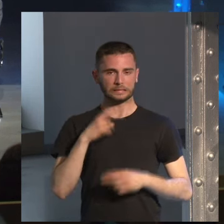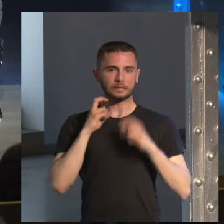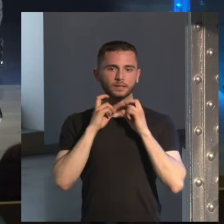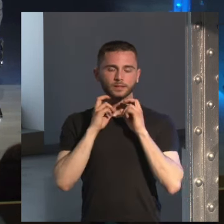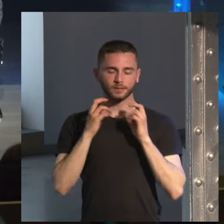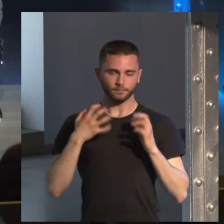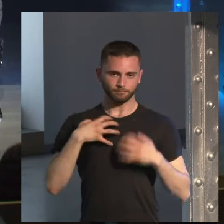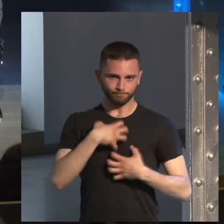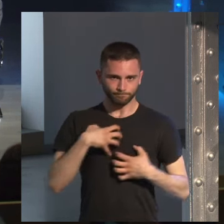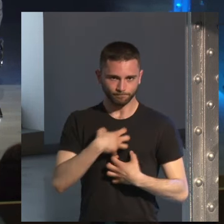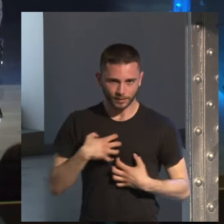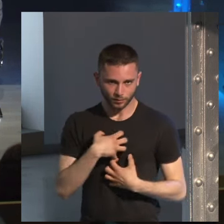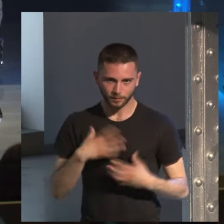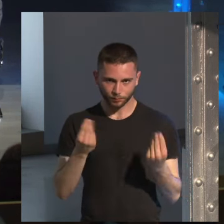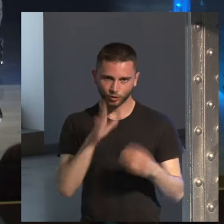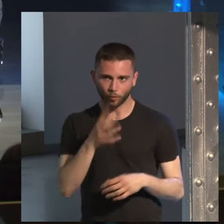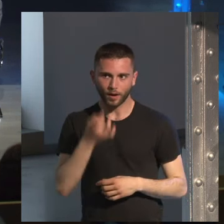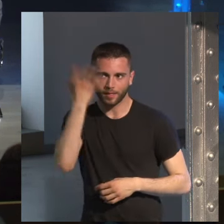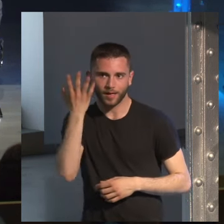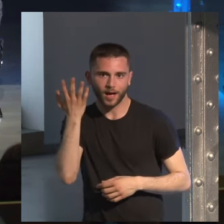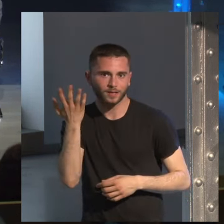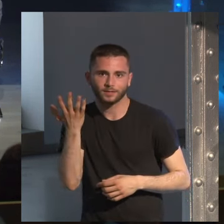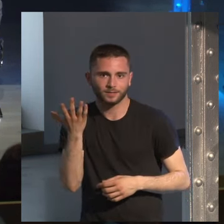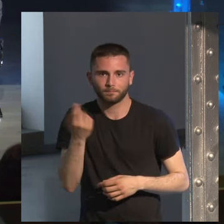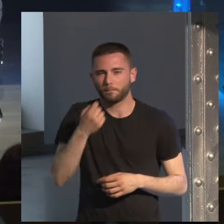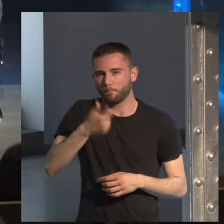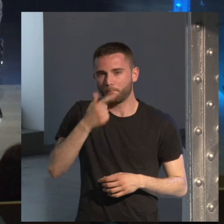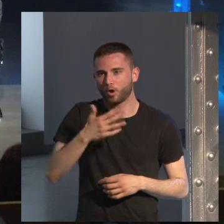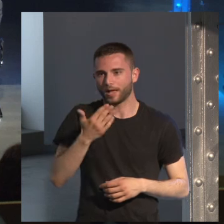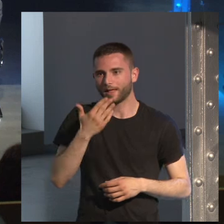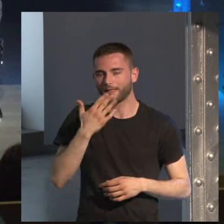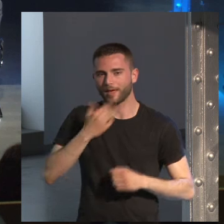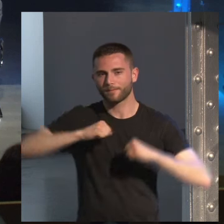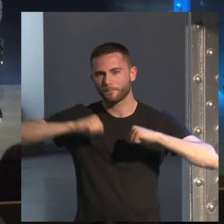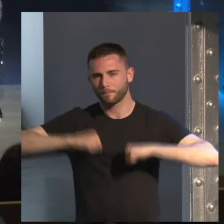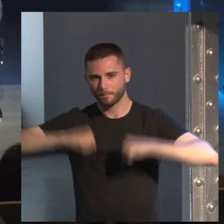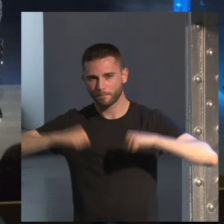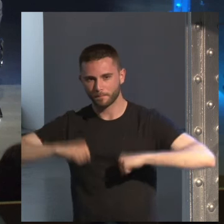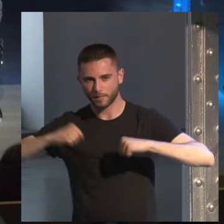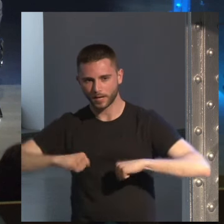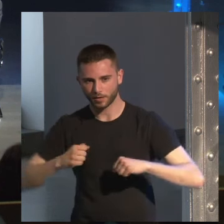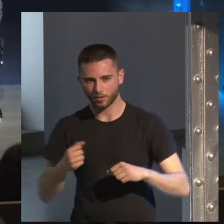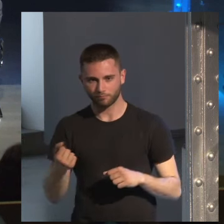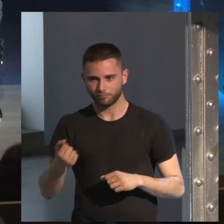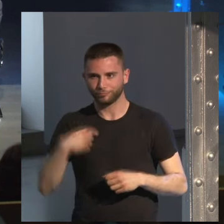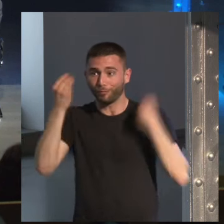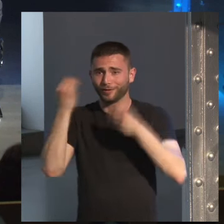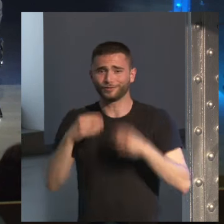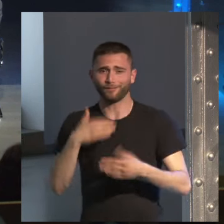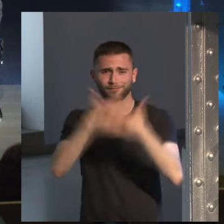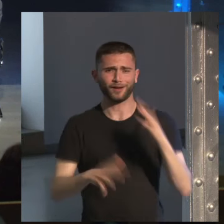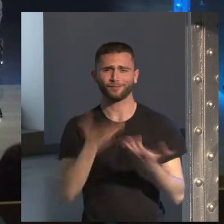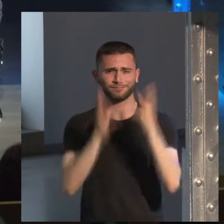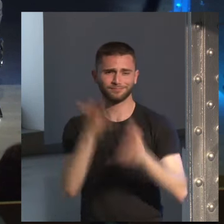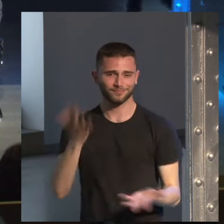tengo menos ideas porque cada vez me hago mayor y entonces cuando tengo una idea pienso y ahora la voy a quemar en un periódico en un rato